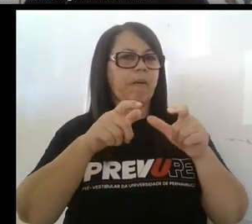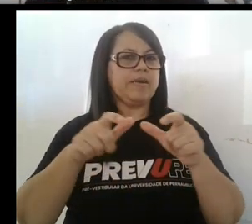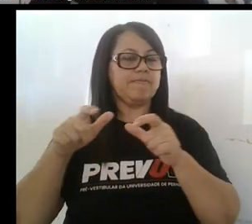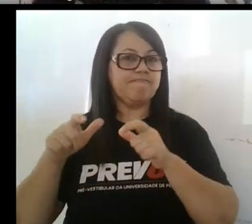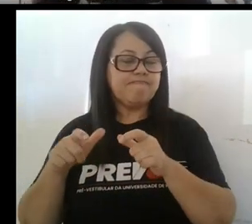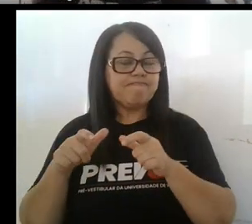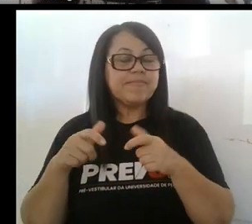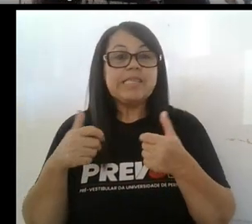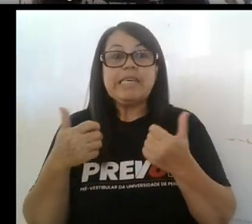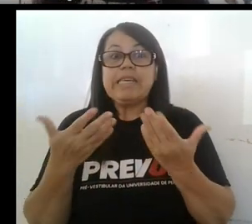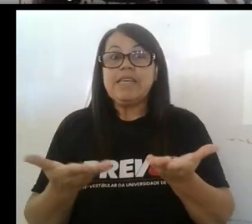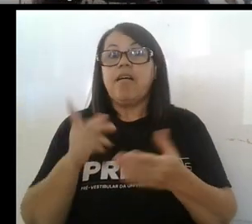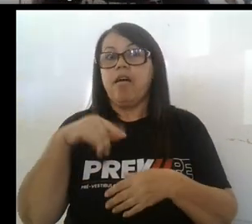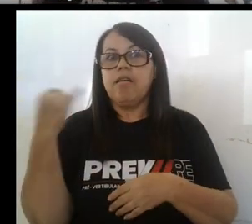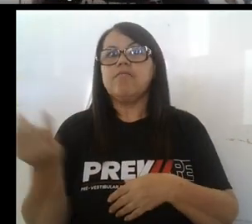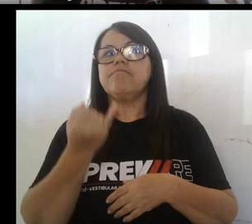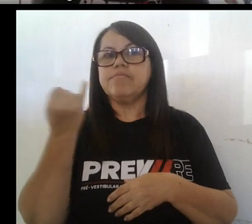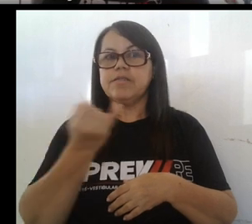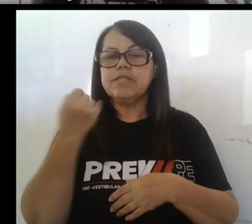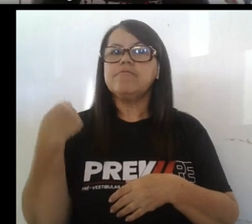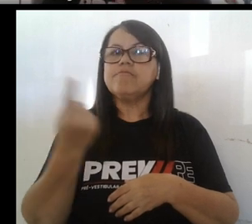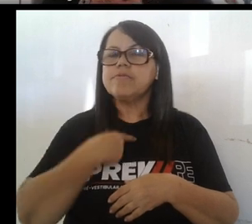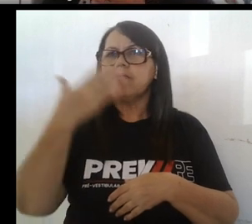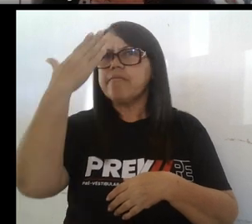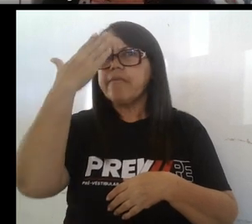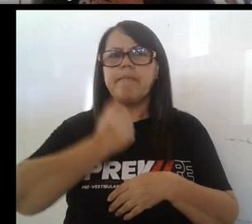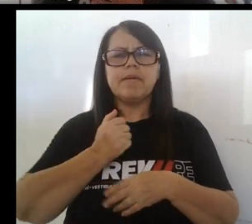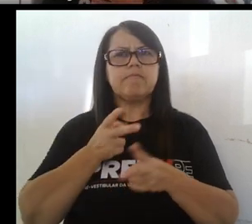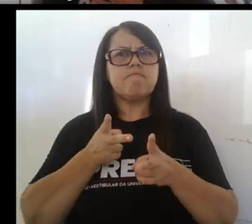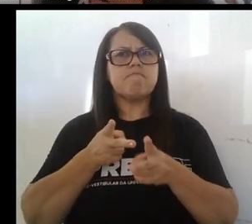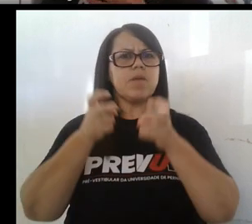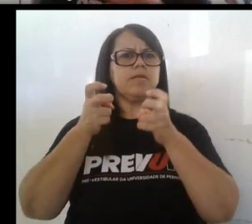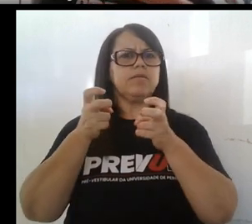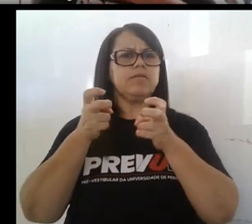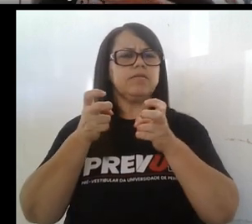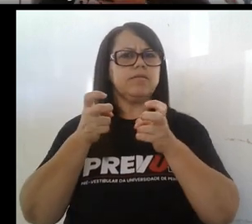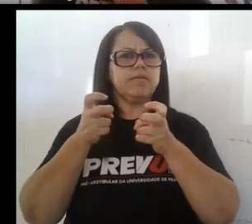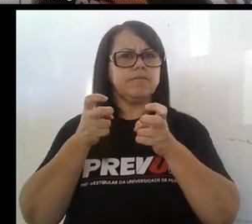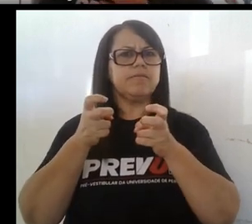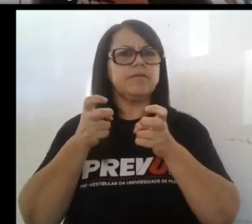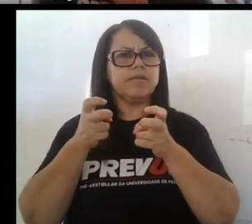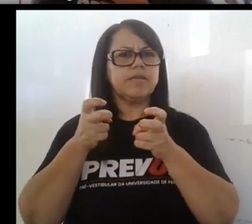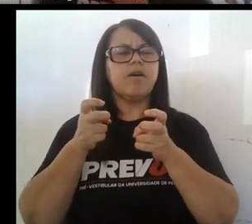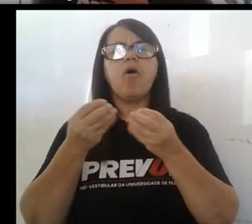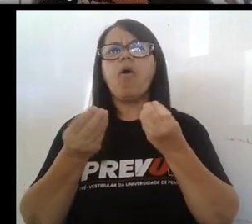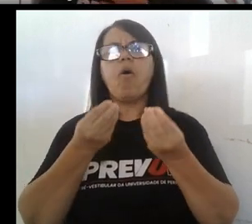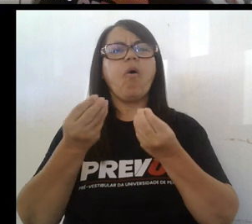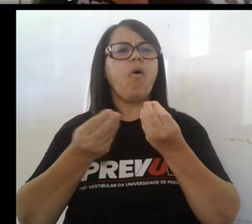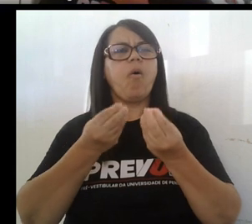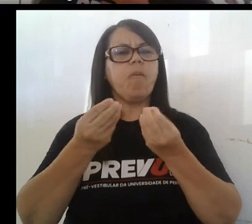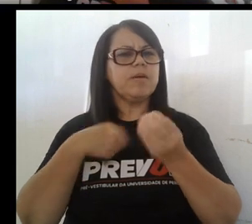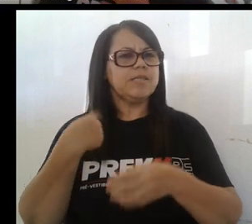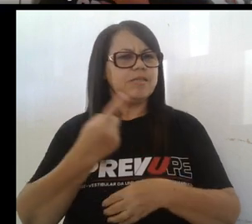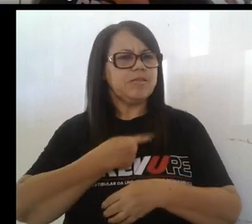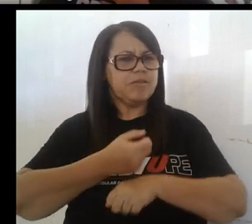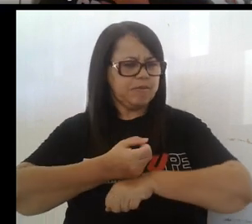todo. De ahí que es muy importante saber identificar, señalar estos estados